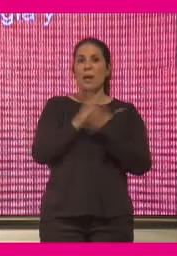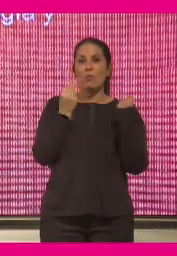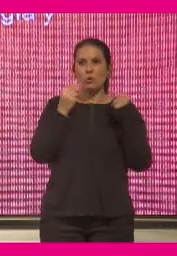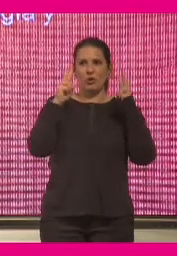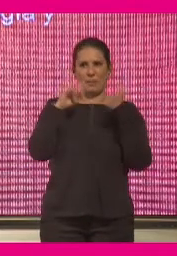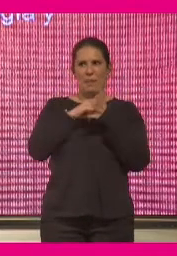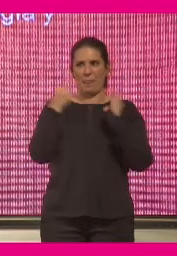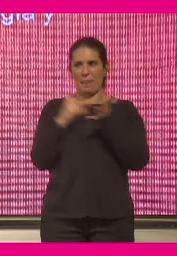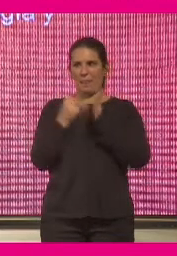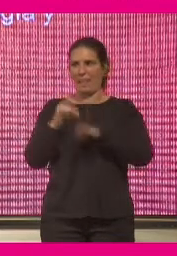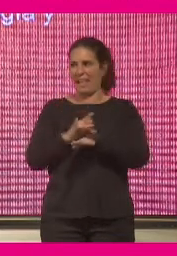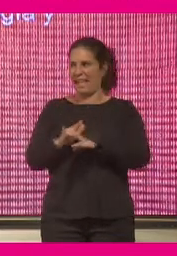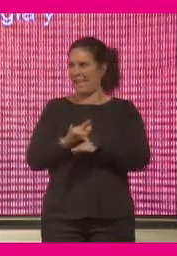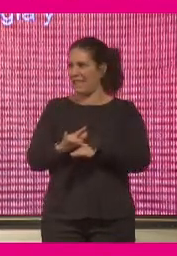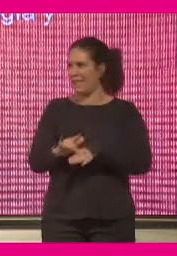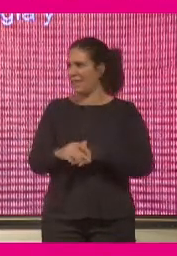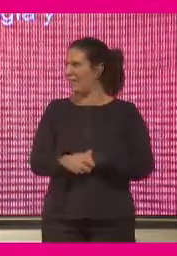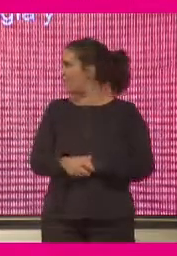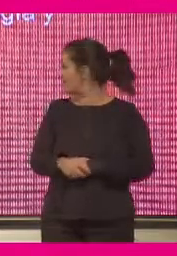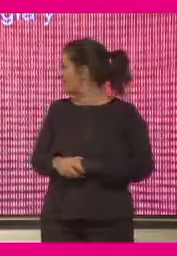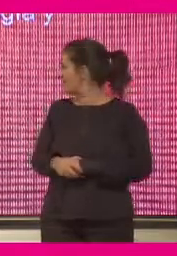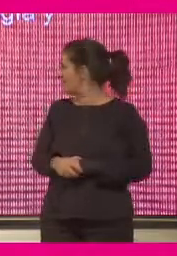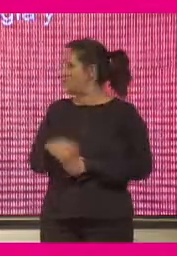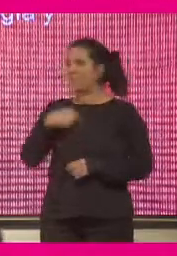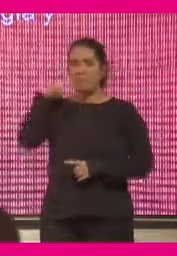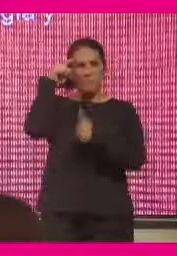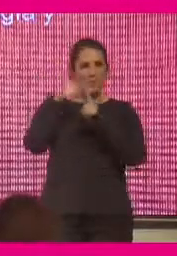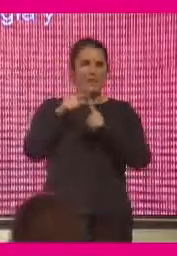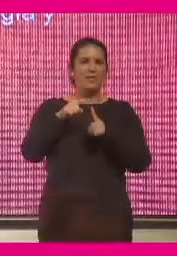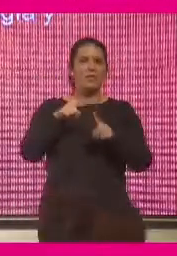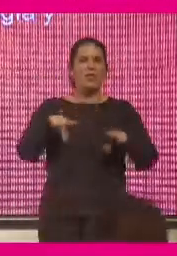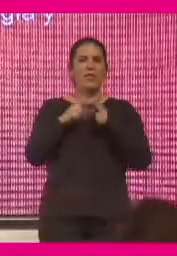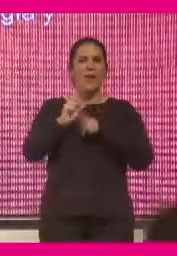¿Qué es la sociedad post-COVID?